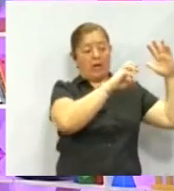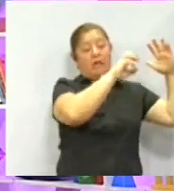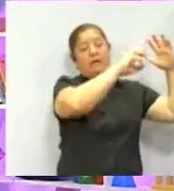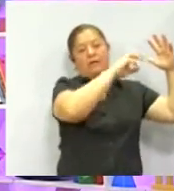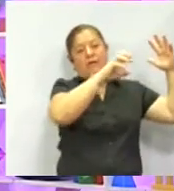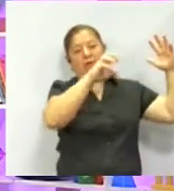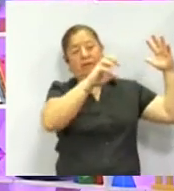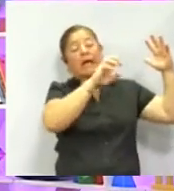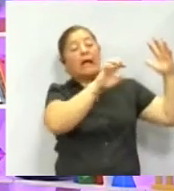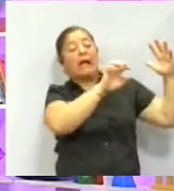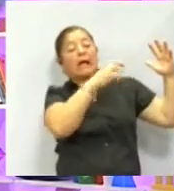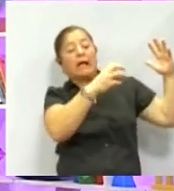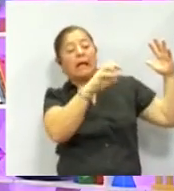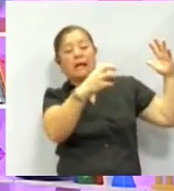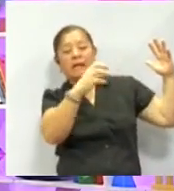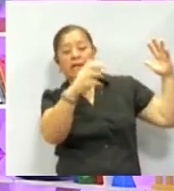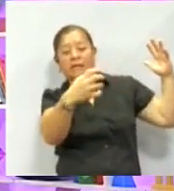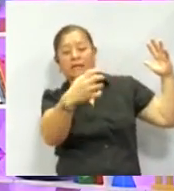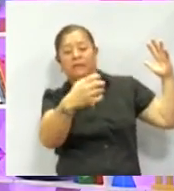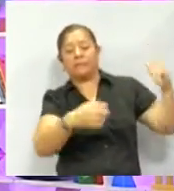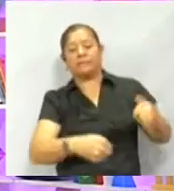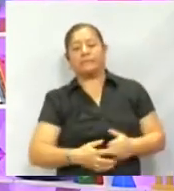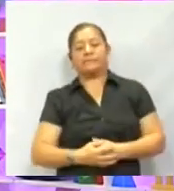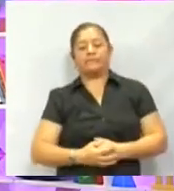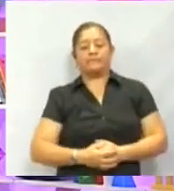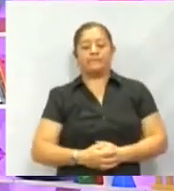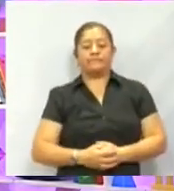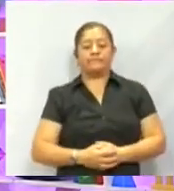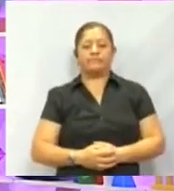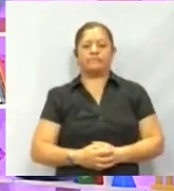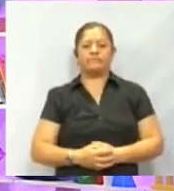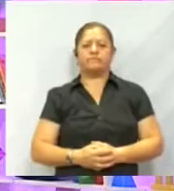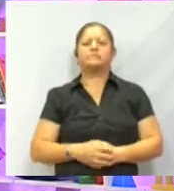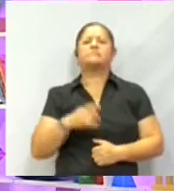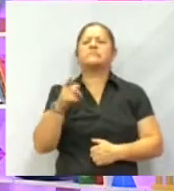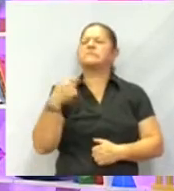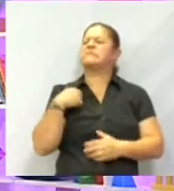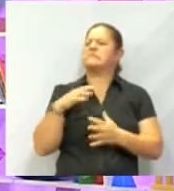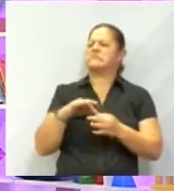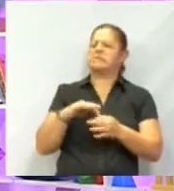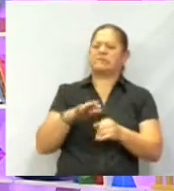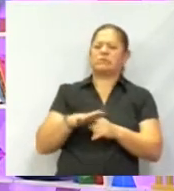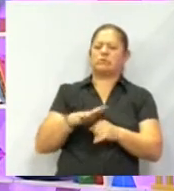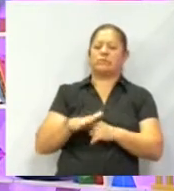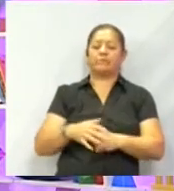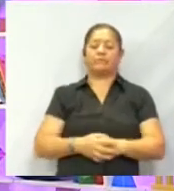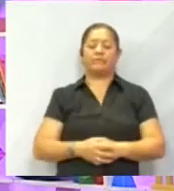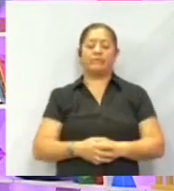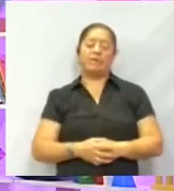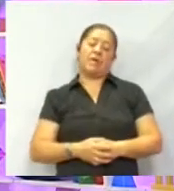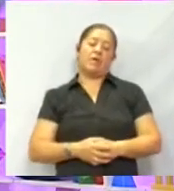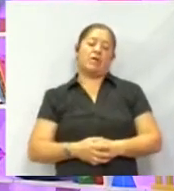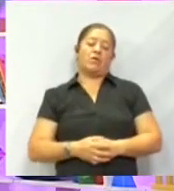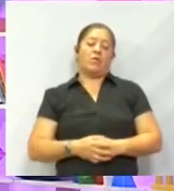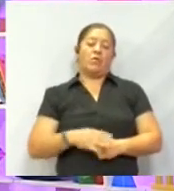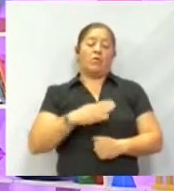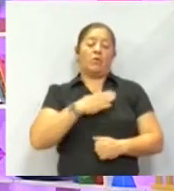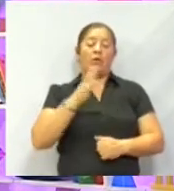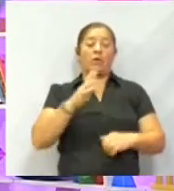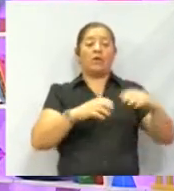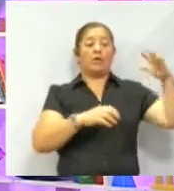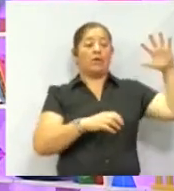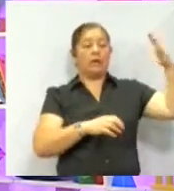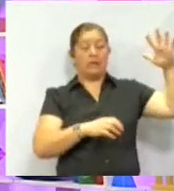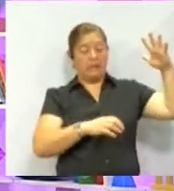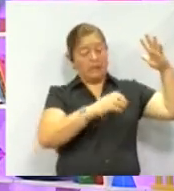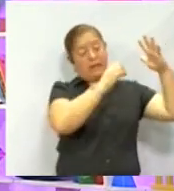Exterior. Exterior. Muy bien. ¿Tú, de quién me quieres platicar? Pues mira, hablando ya de los planetas del exterior,